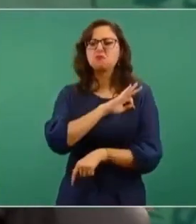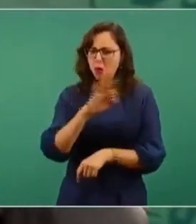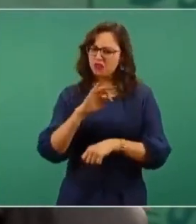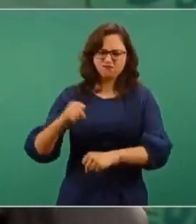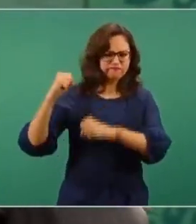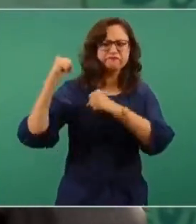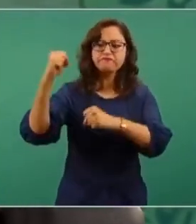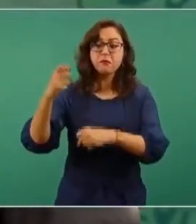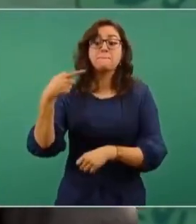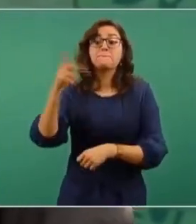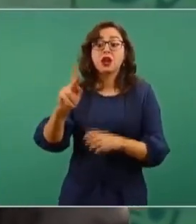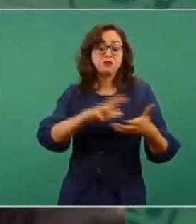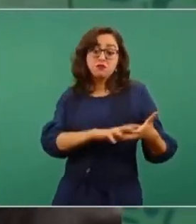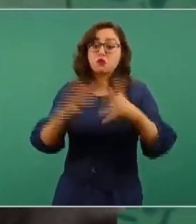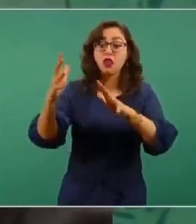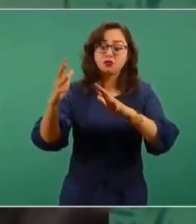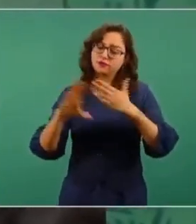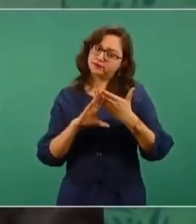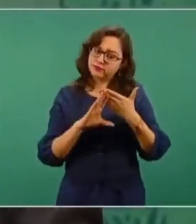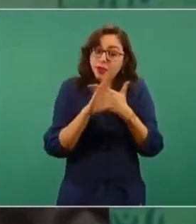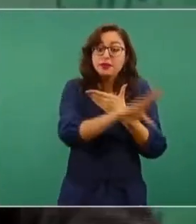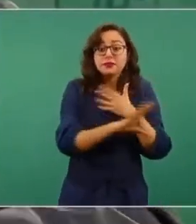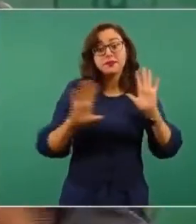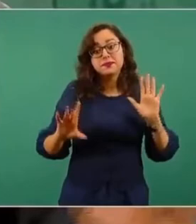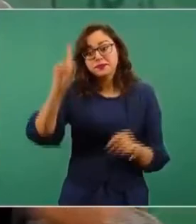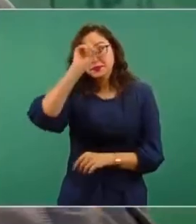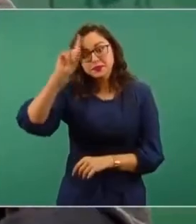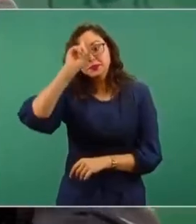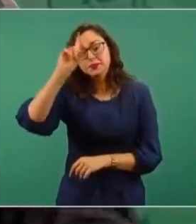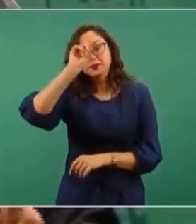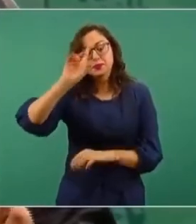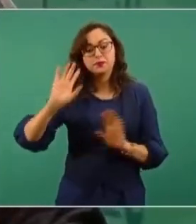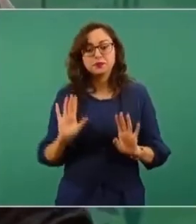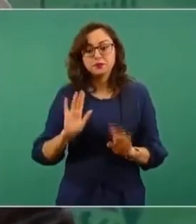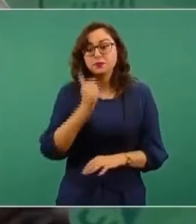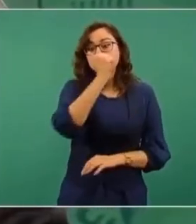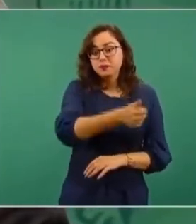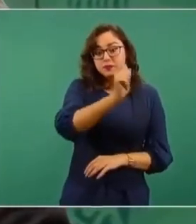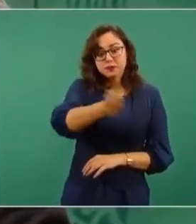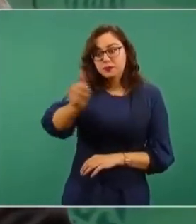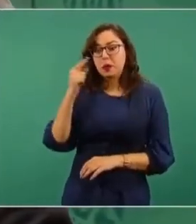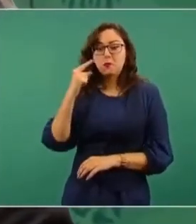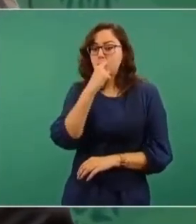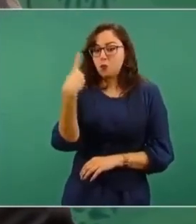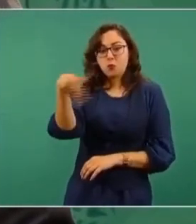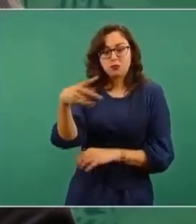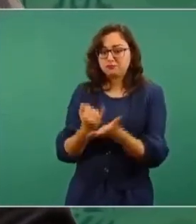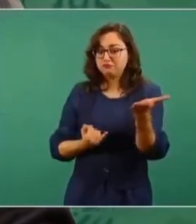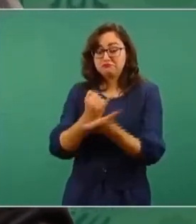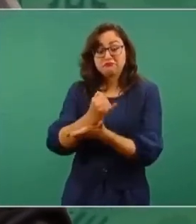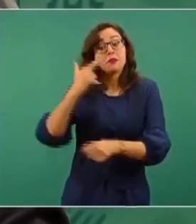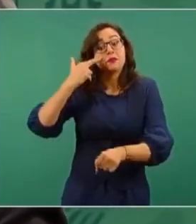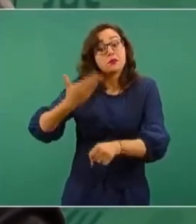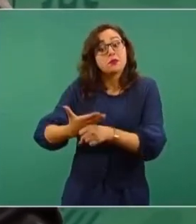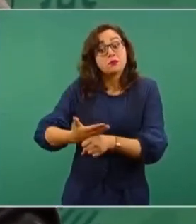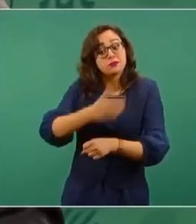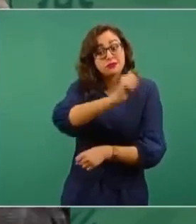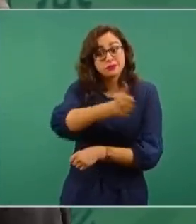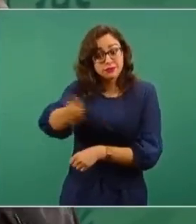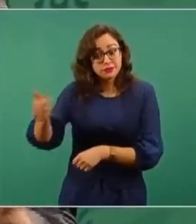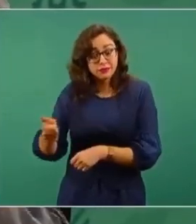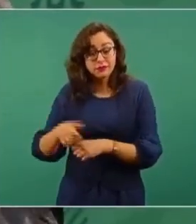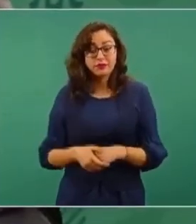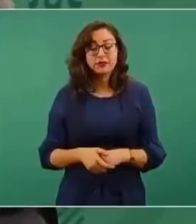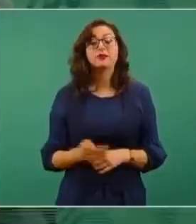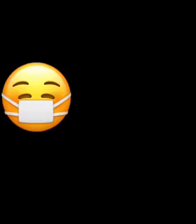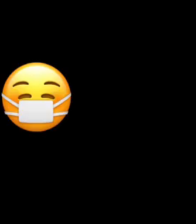violencia. Es una recomendación, cada quien debe ser responsable de sus actos. Pero sí